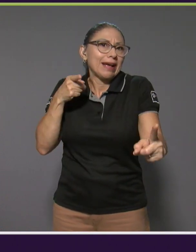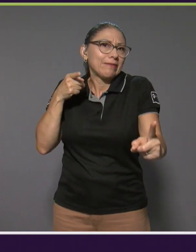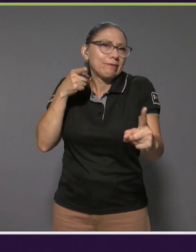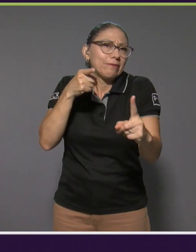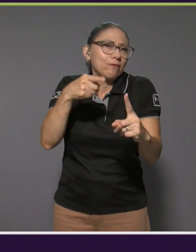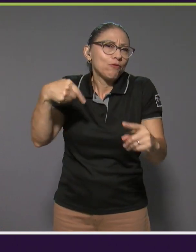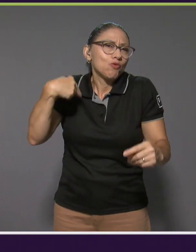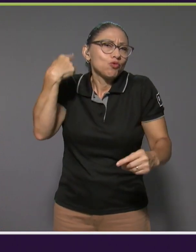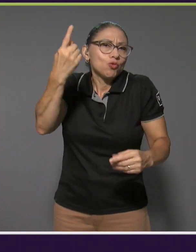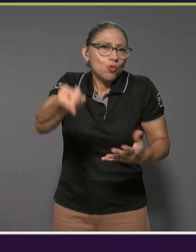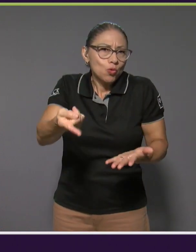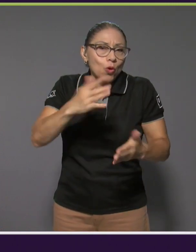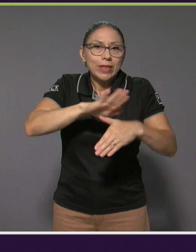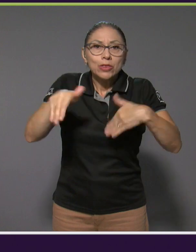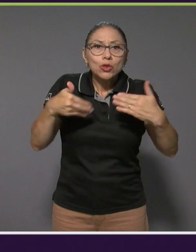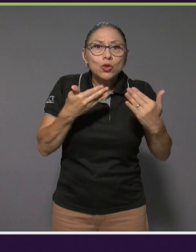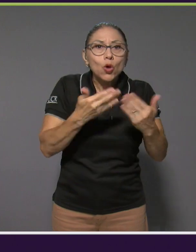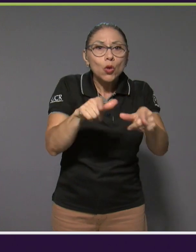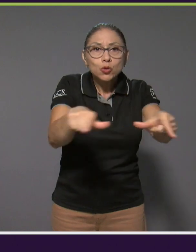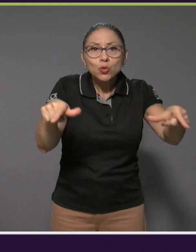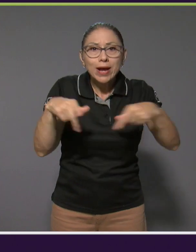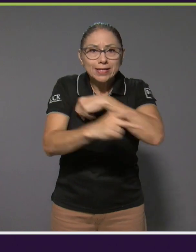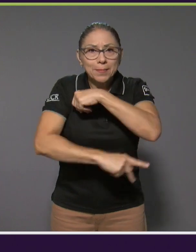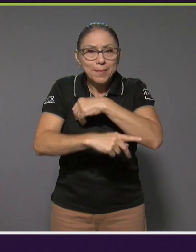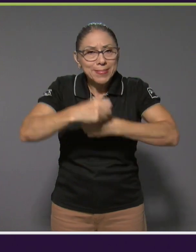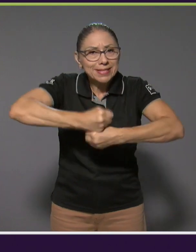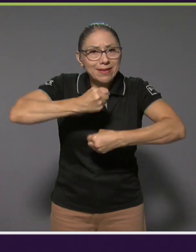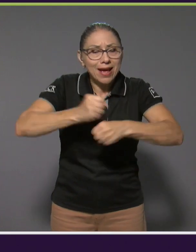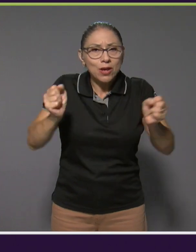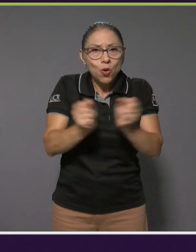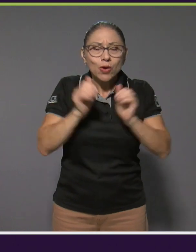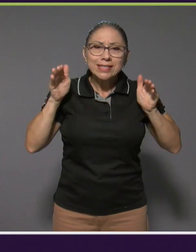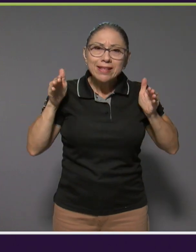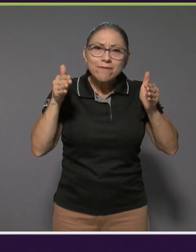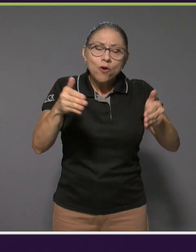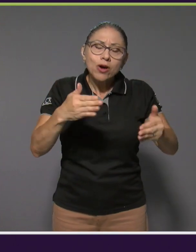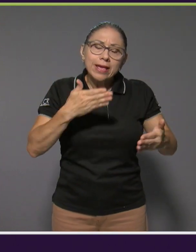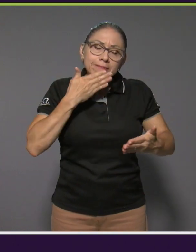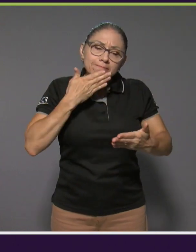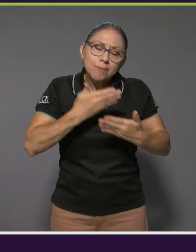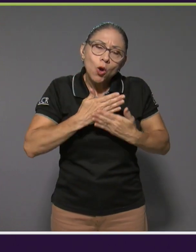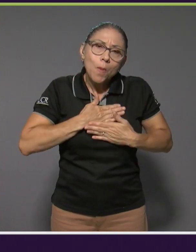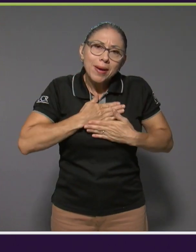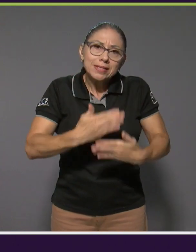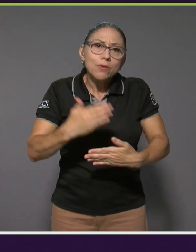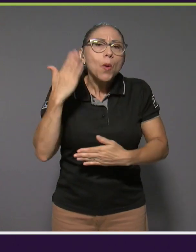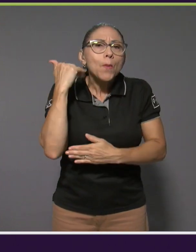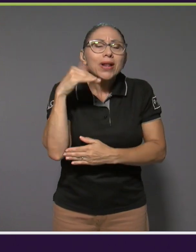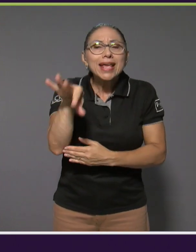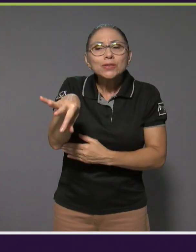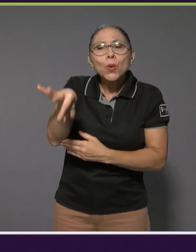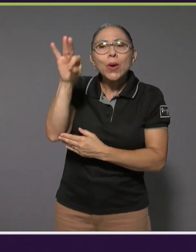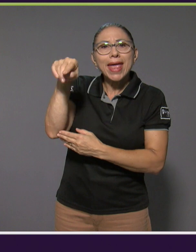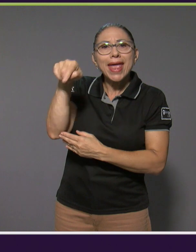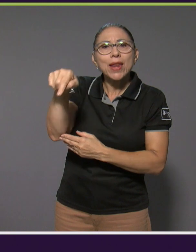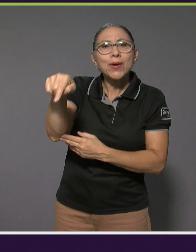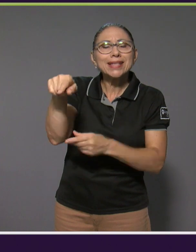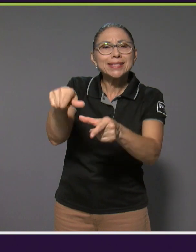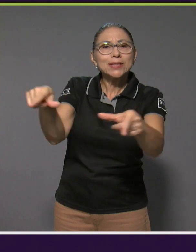las comunidades y ciudades del país, se trabaje con este enfoque compasivo, pero ¿por qué se eligió este cantón para iniciar?